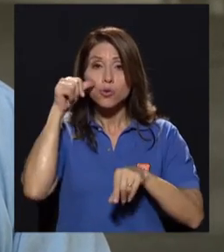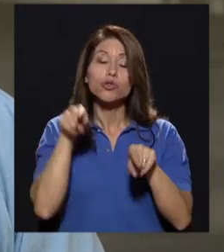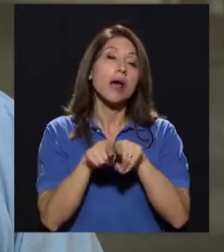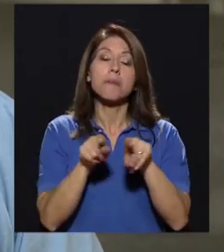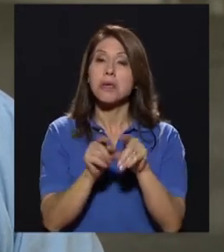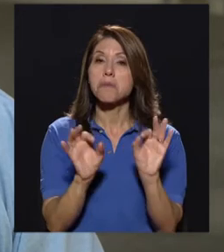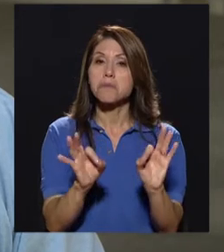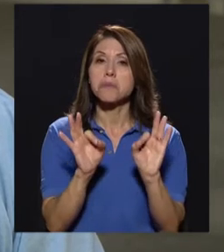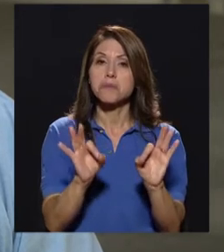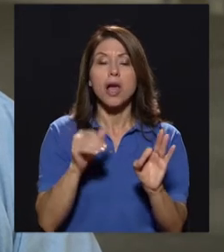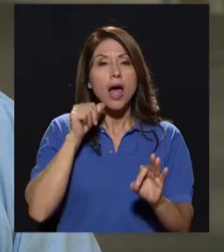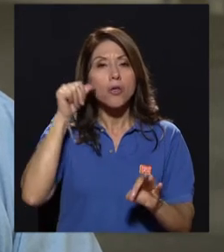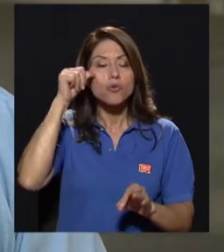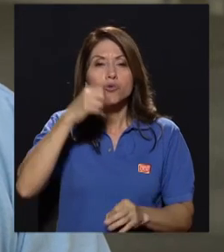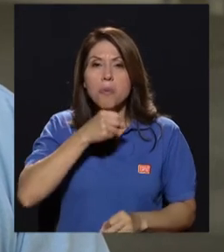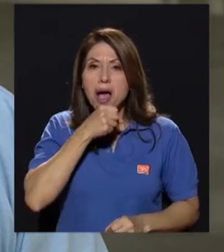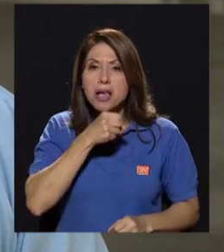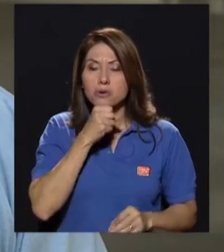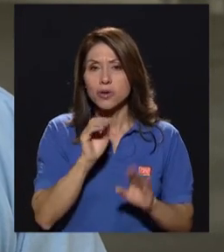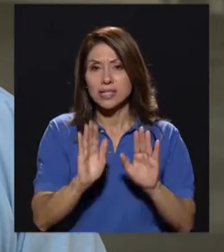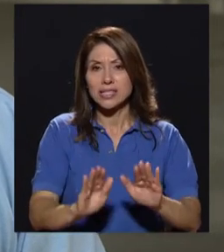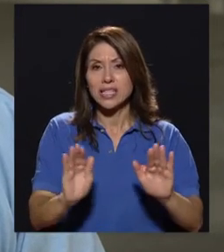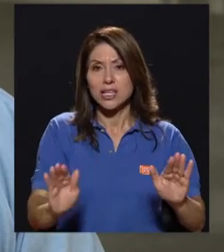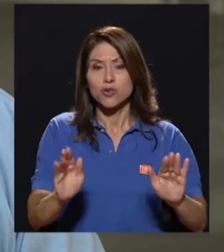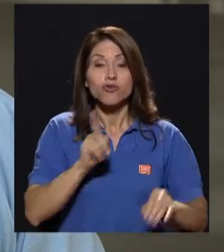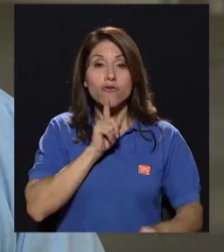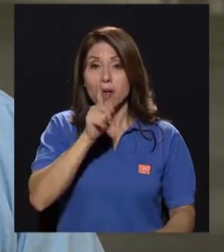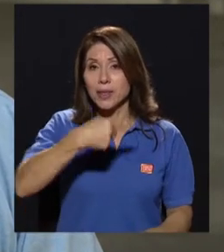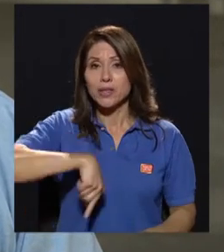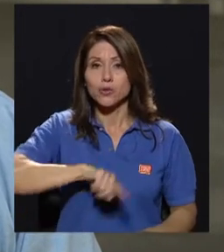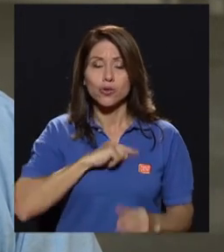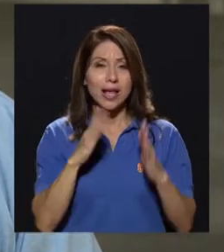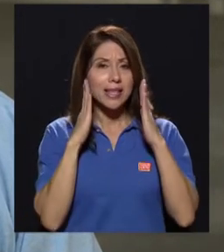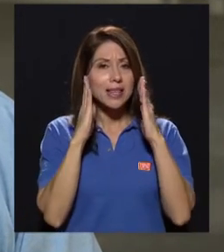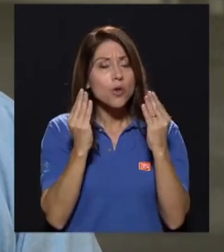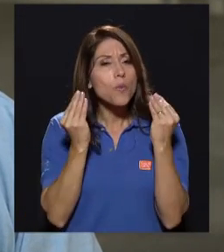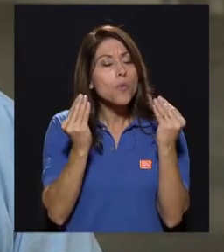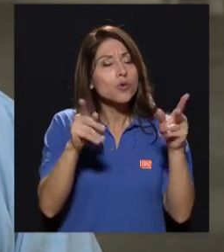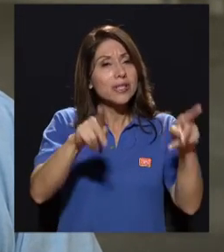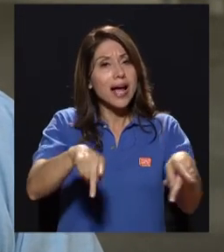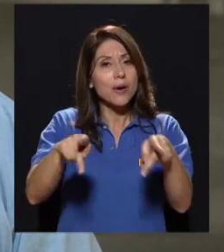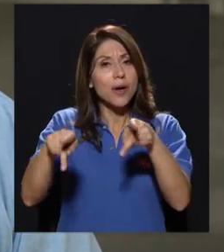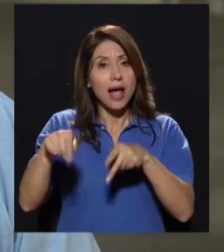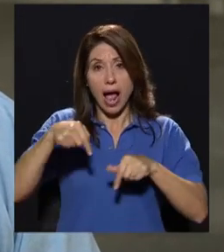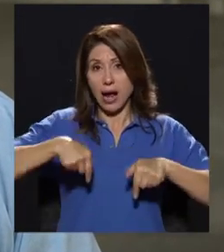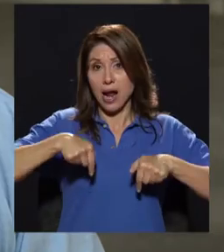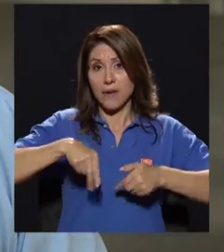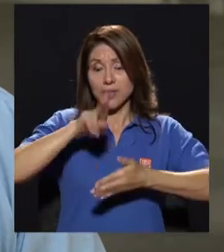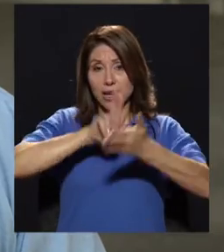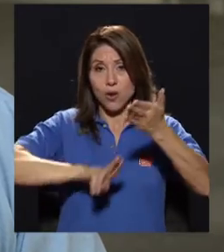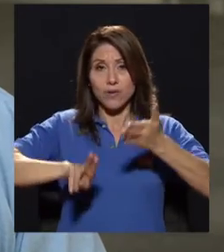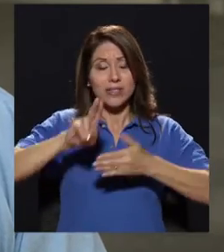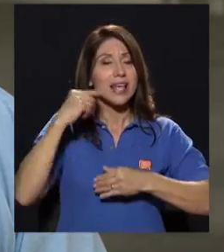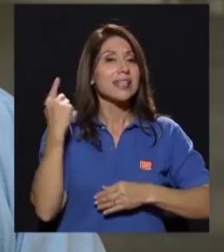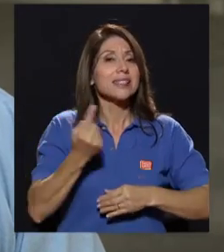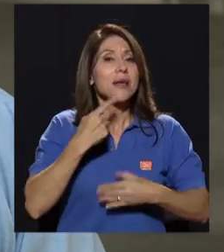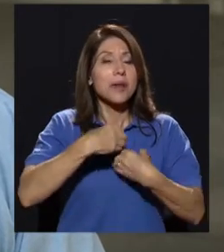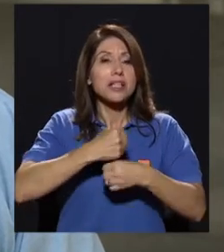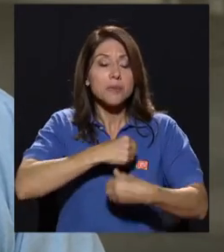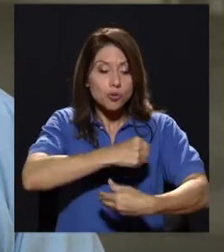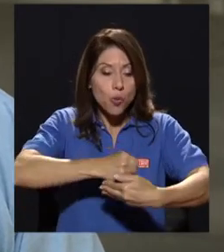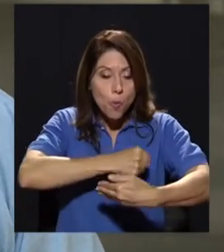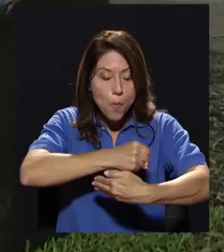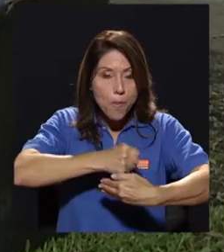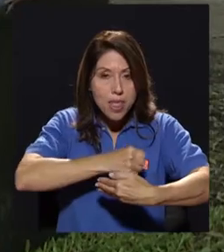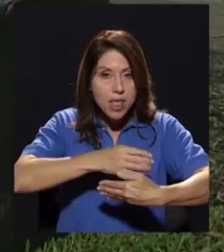mayores, niños. O sea, la verdad es que hemos atendido a mucha, mucha población aquí en la U, siempre brindando platillos